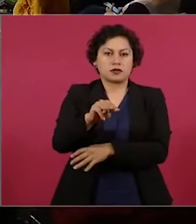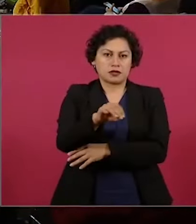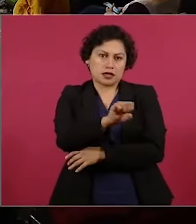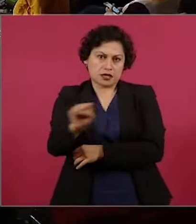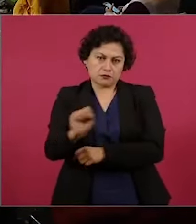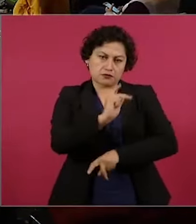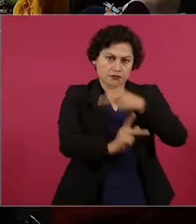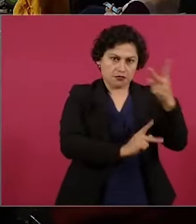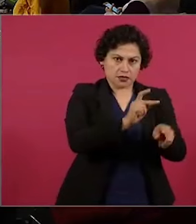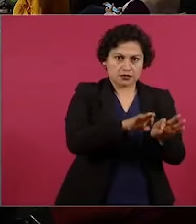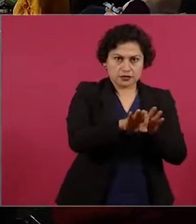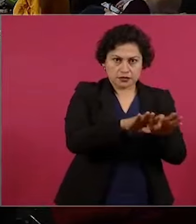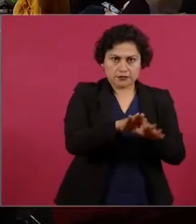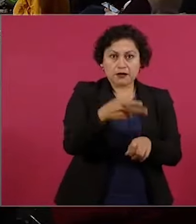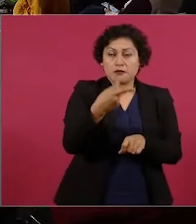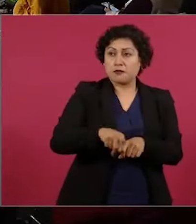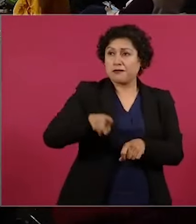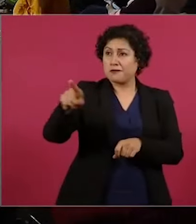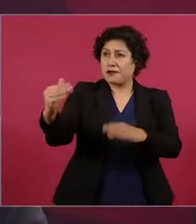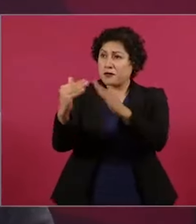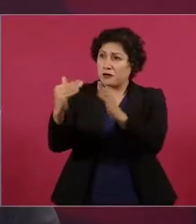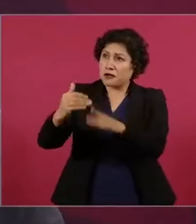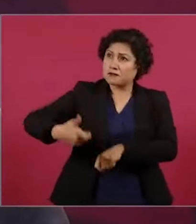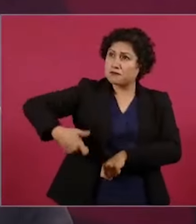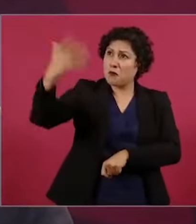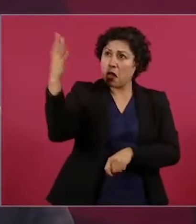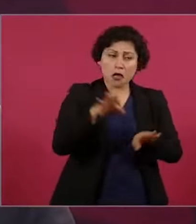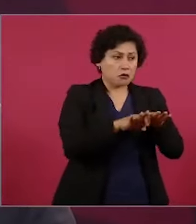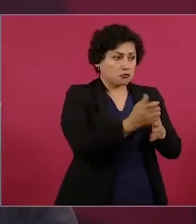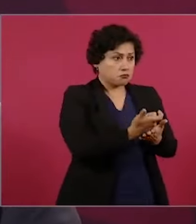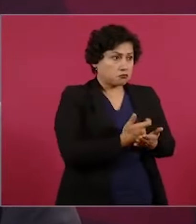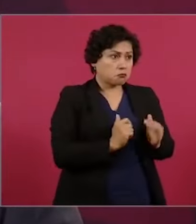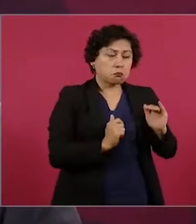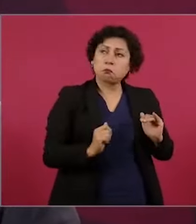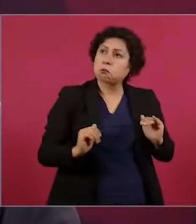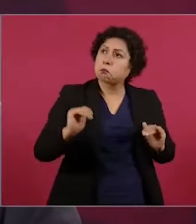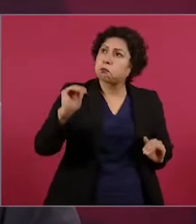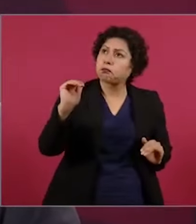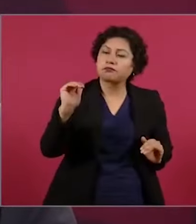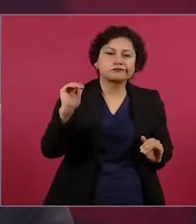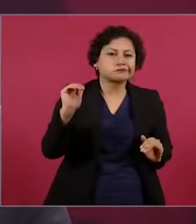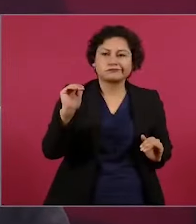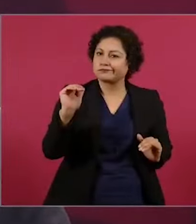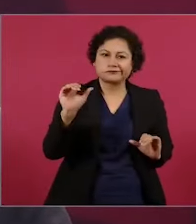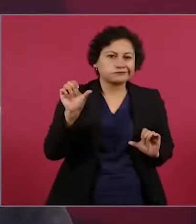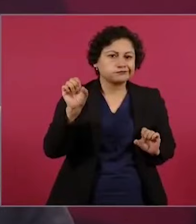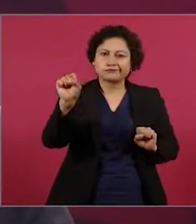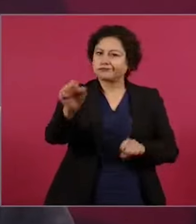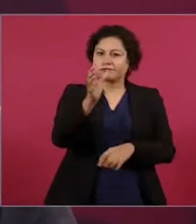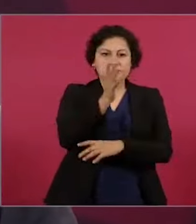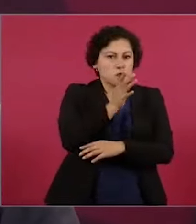En ese sentido, cuando los precios de la vivienda aumentan por encima de lo que aumentan los salarios, es prácticamente muy difícil para